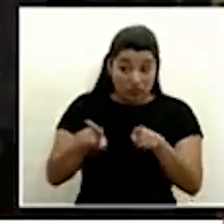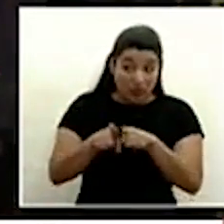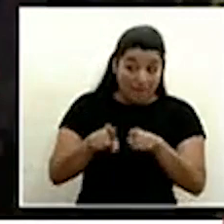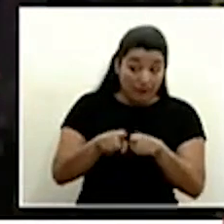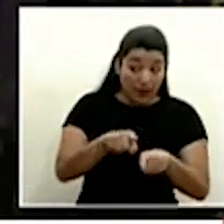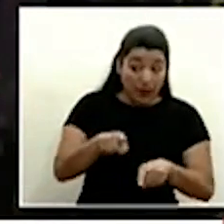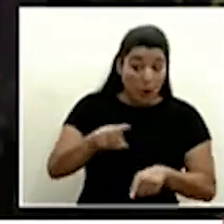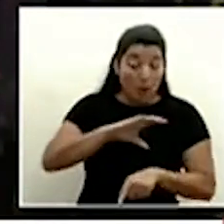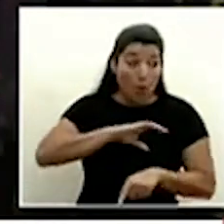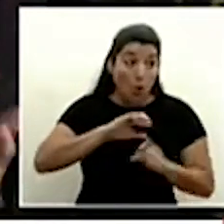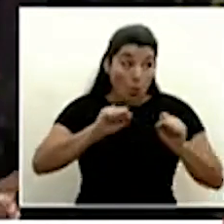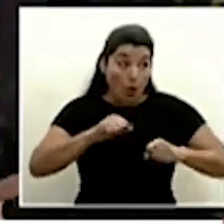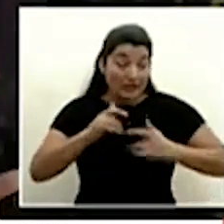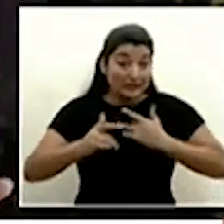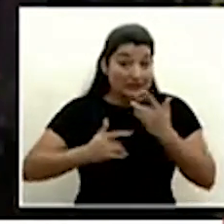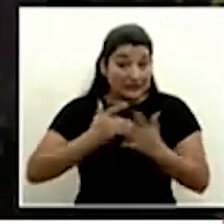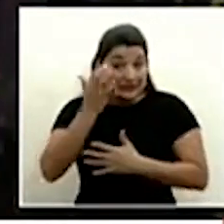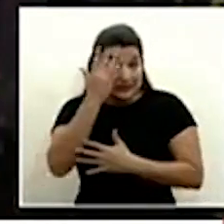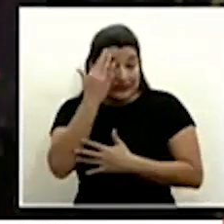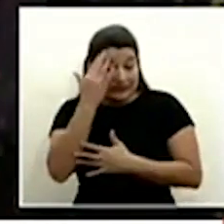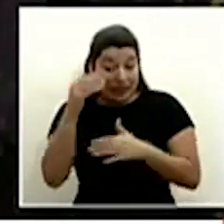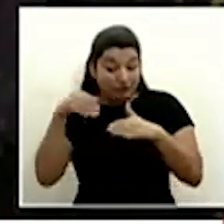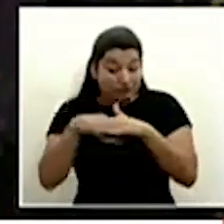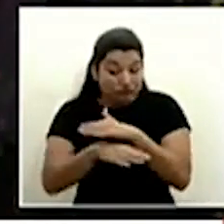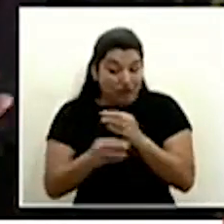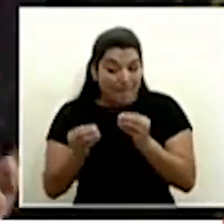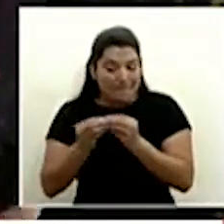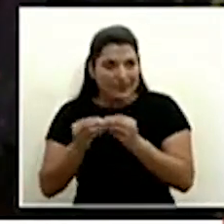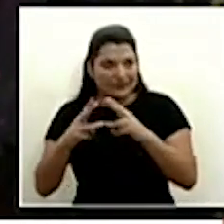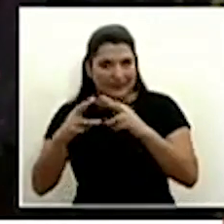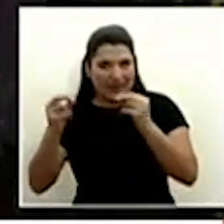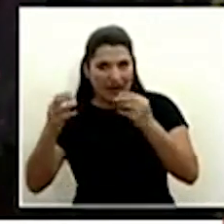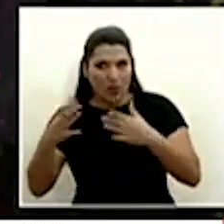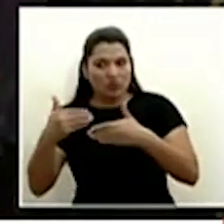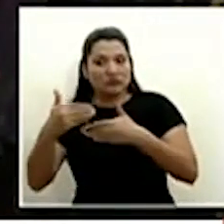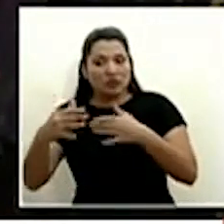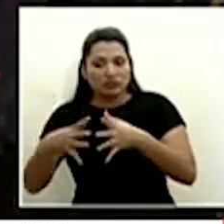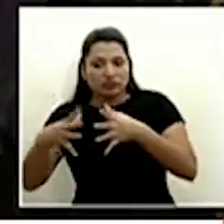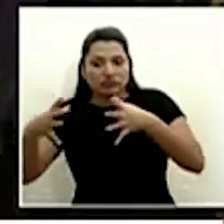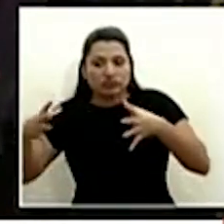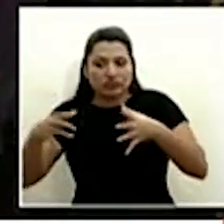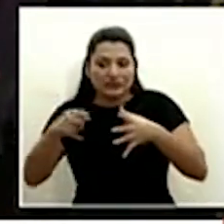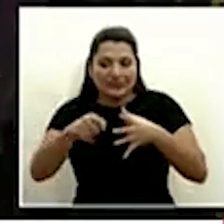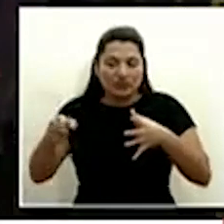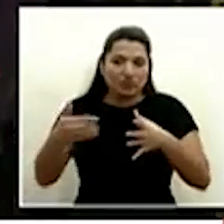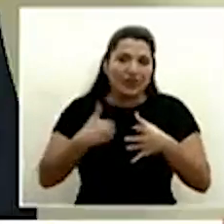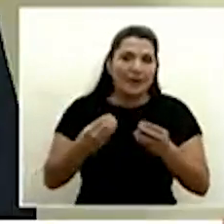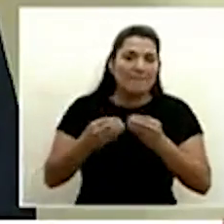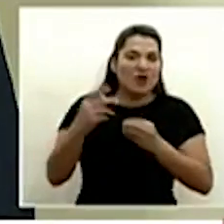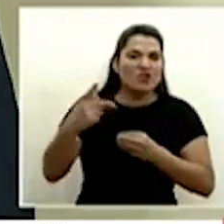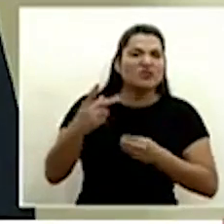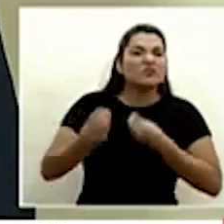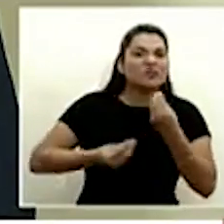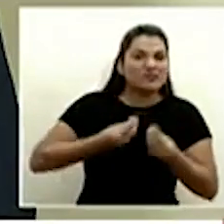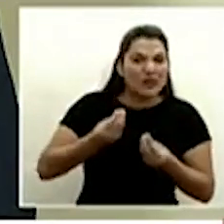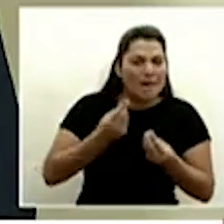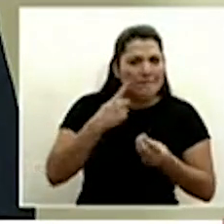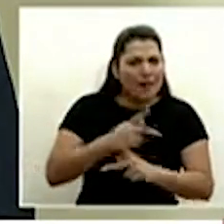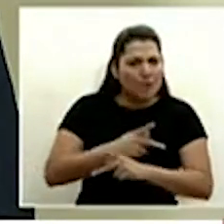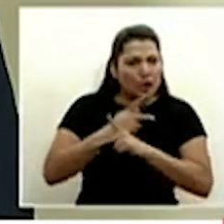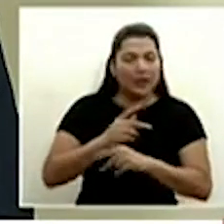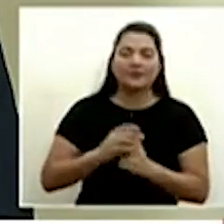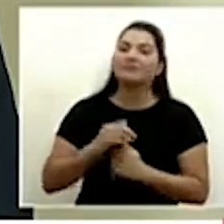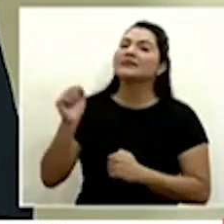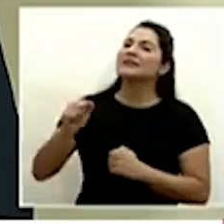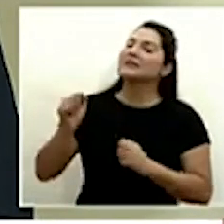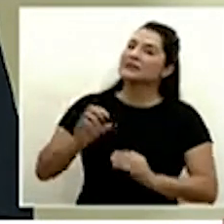preocupación de un mayor flujo migratorio en próximos días y cómo van a estar ellos expuestos en esta situación claro aquí tiene